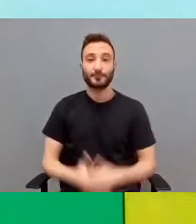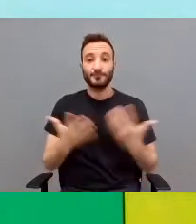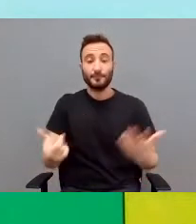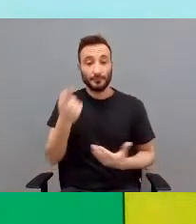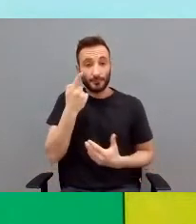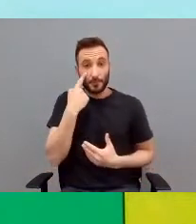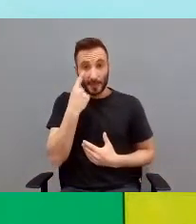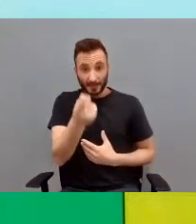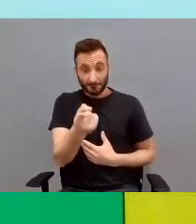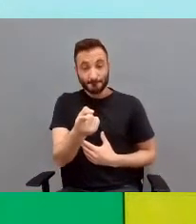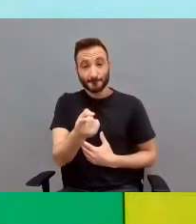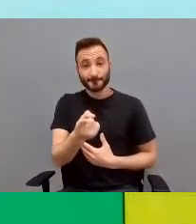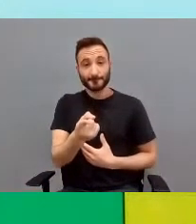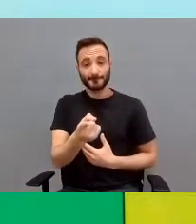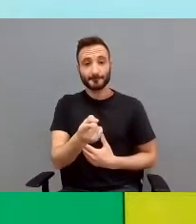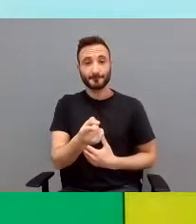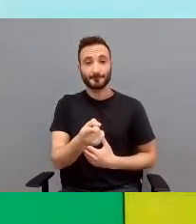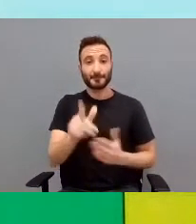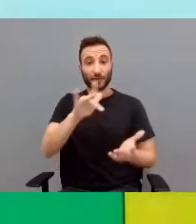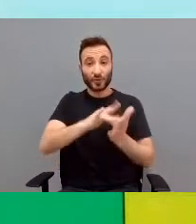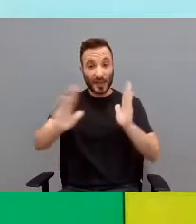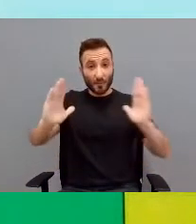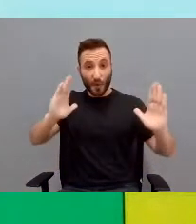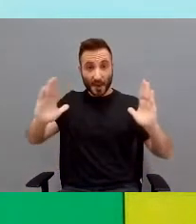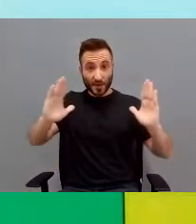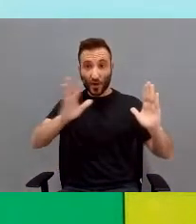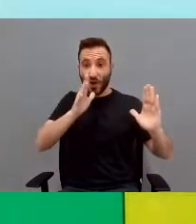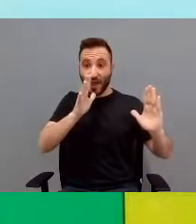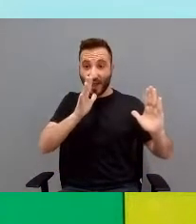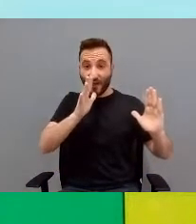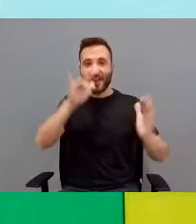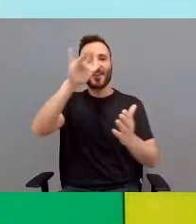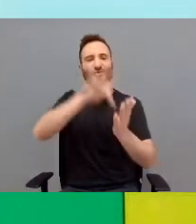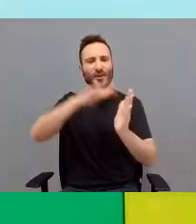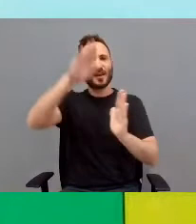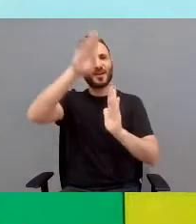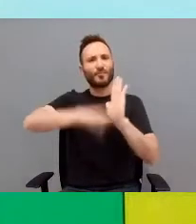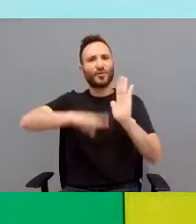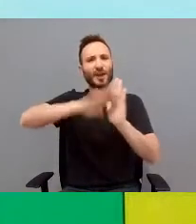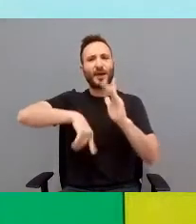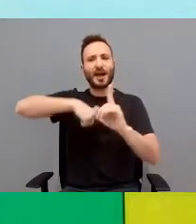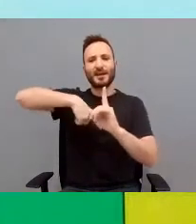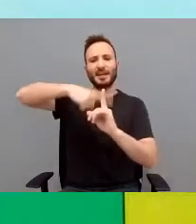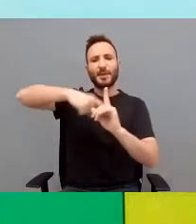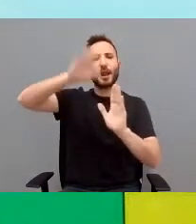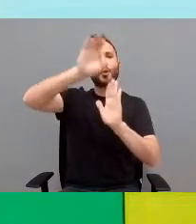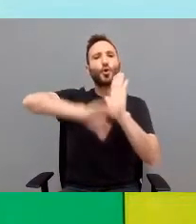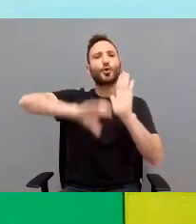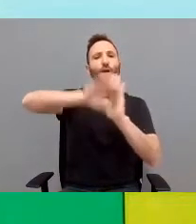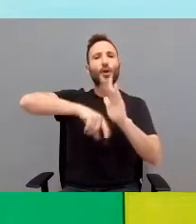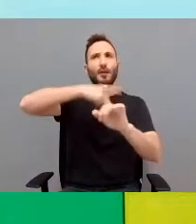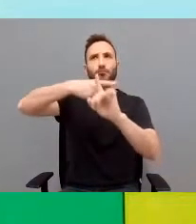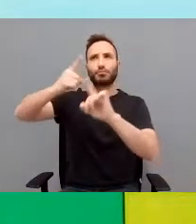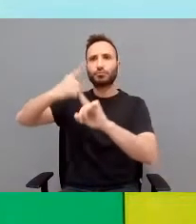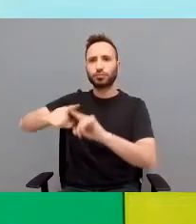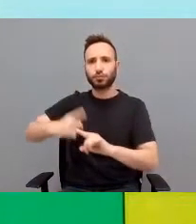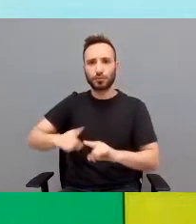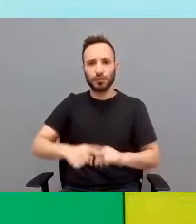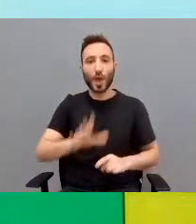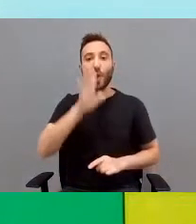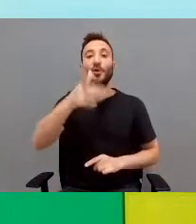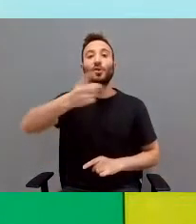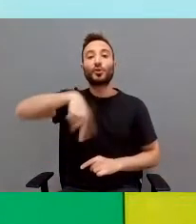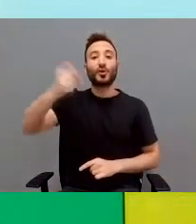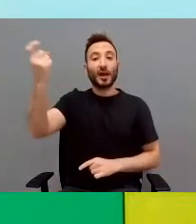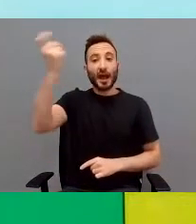Como veis, en este momento nos encontramos en el programa con diversidad de niveles curriculares, ya que estamos trabajando